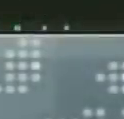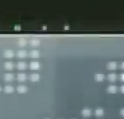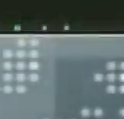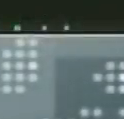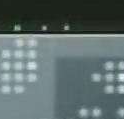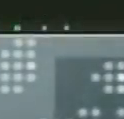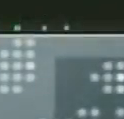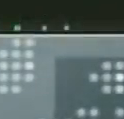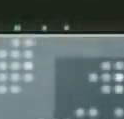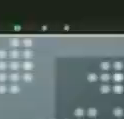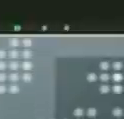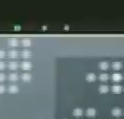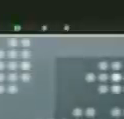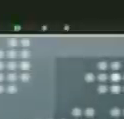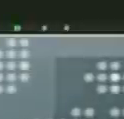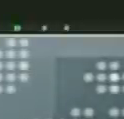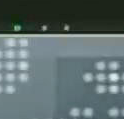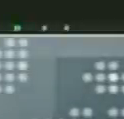hacer un gran esfuerzo